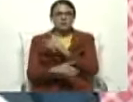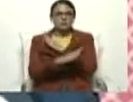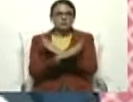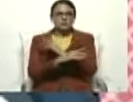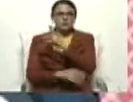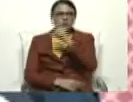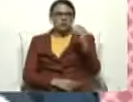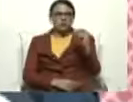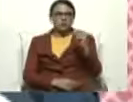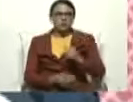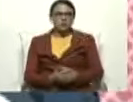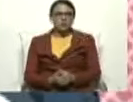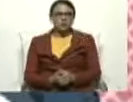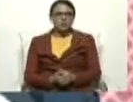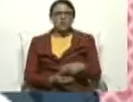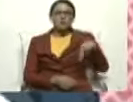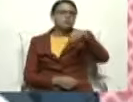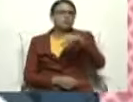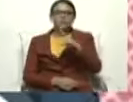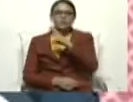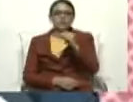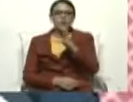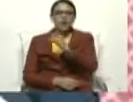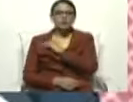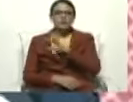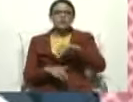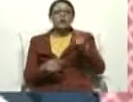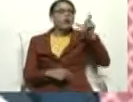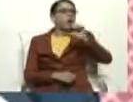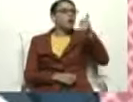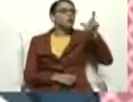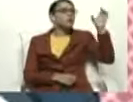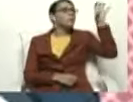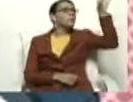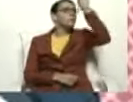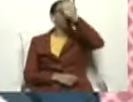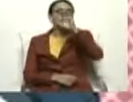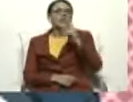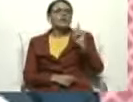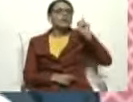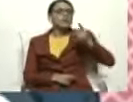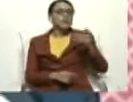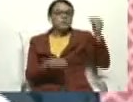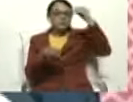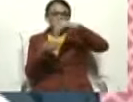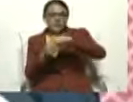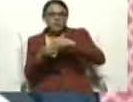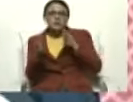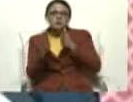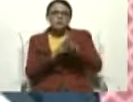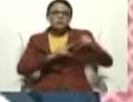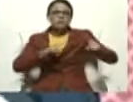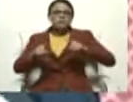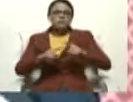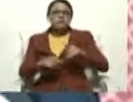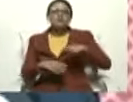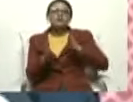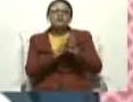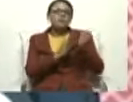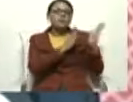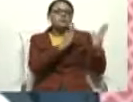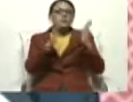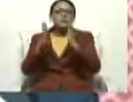Ningún venezolano extranjero tiene competencia sobre el programa de